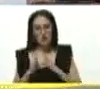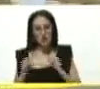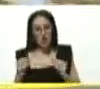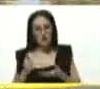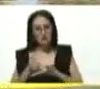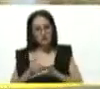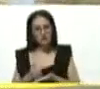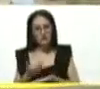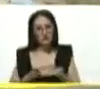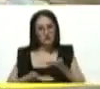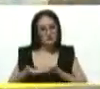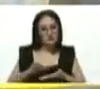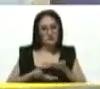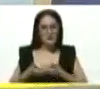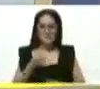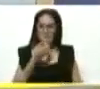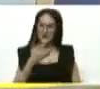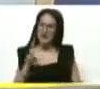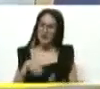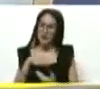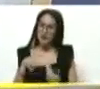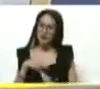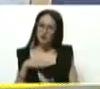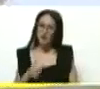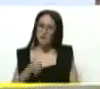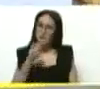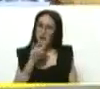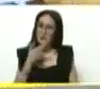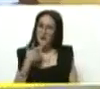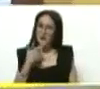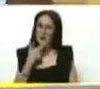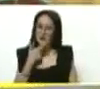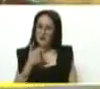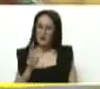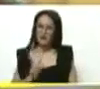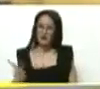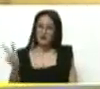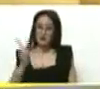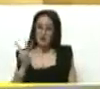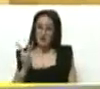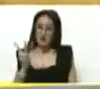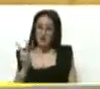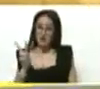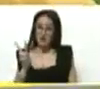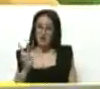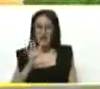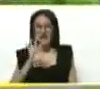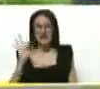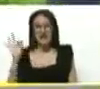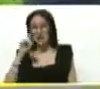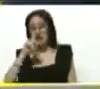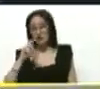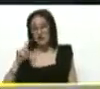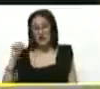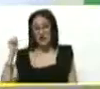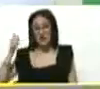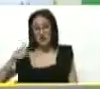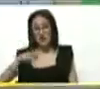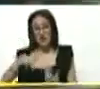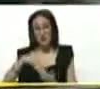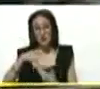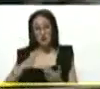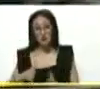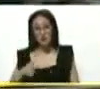Es una cosa bellísima. Nuestra revolución. Es lo más bello que le haya podido pasar a Venezuela. En 500 años, nuestra revolución